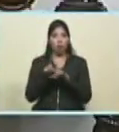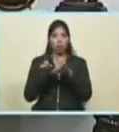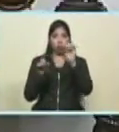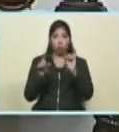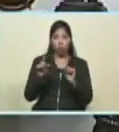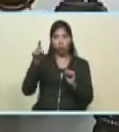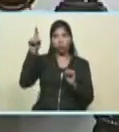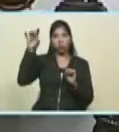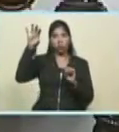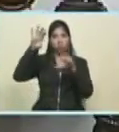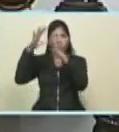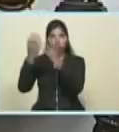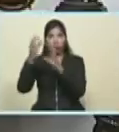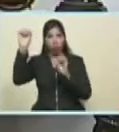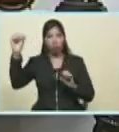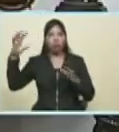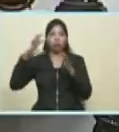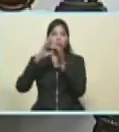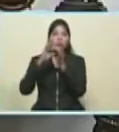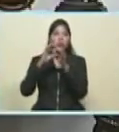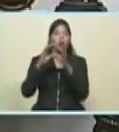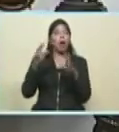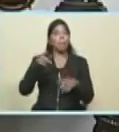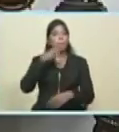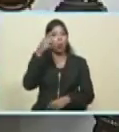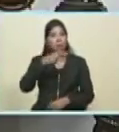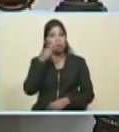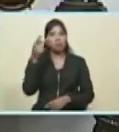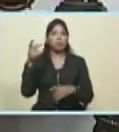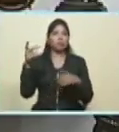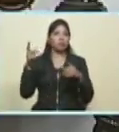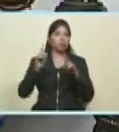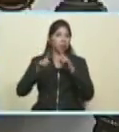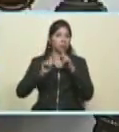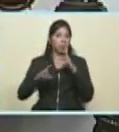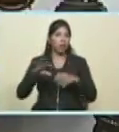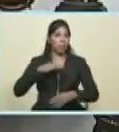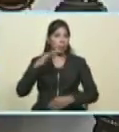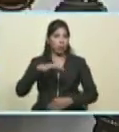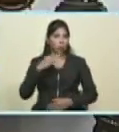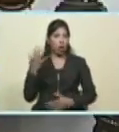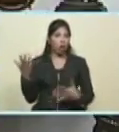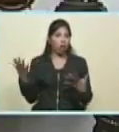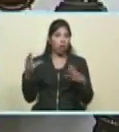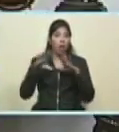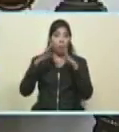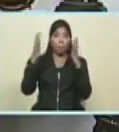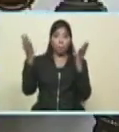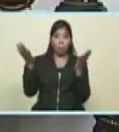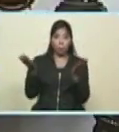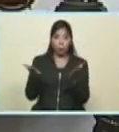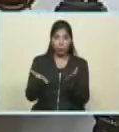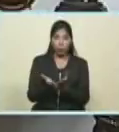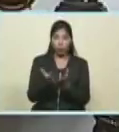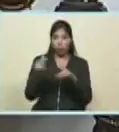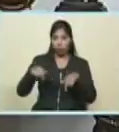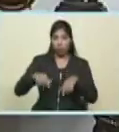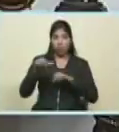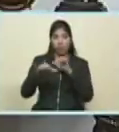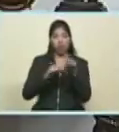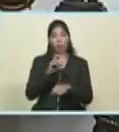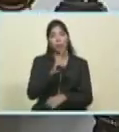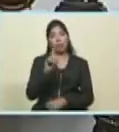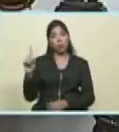articulación de las fuerzas políticas, materiales, espirituales, del mundo de este siglo